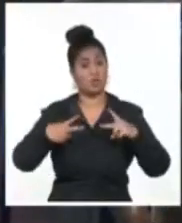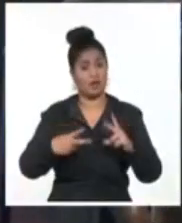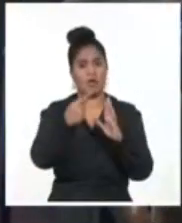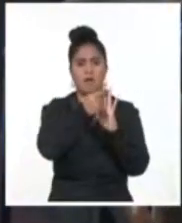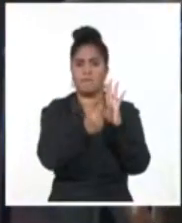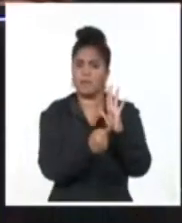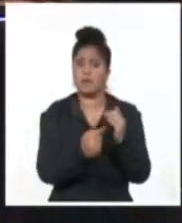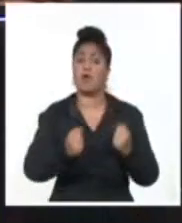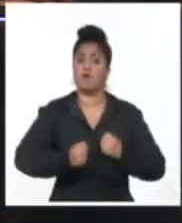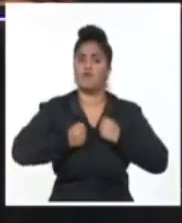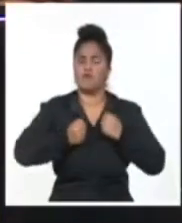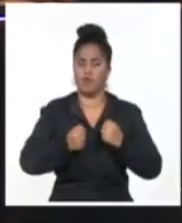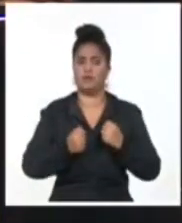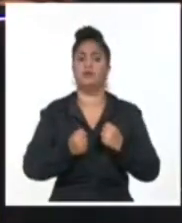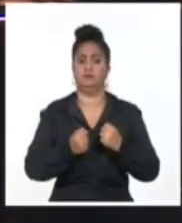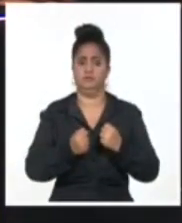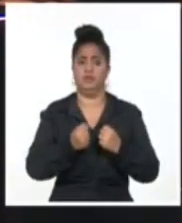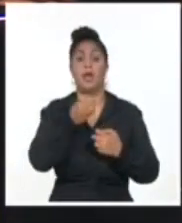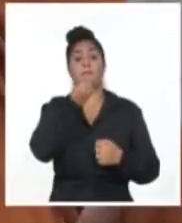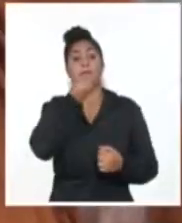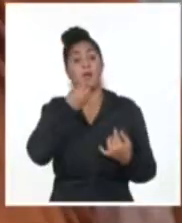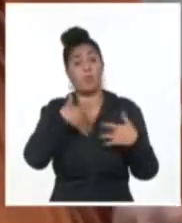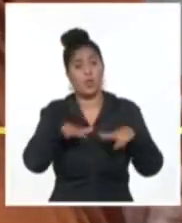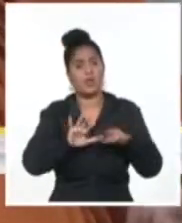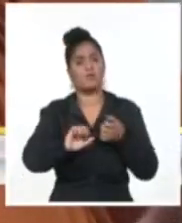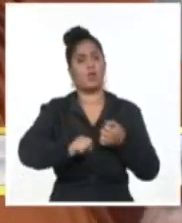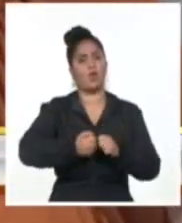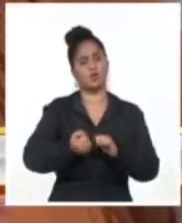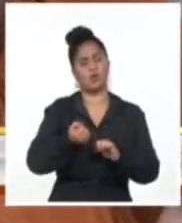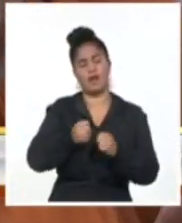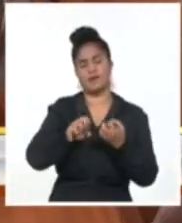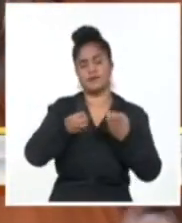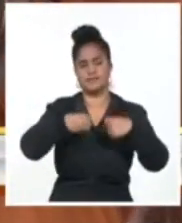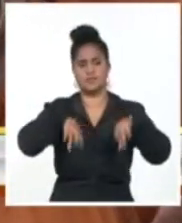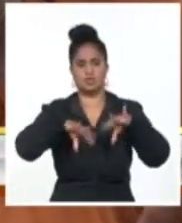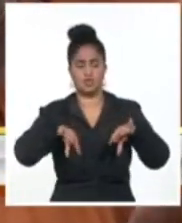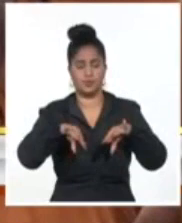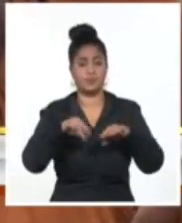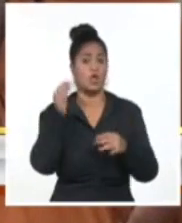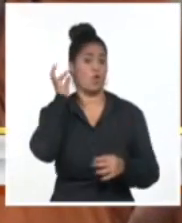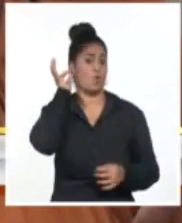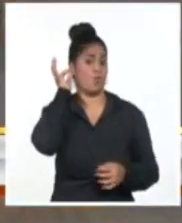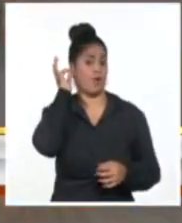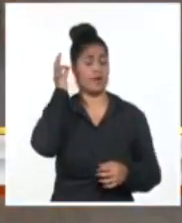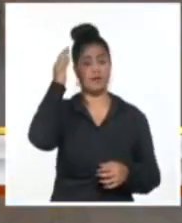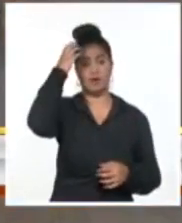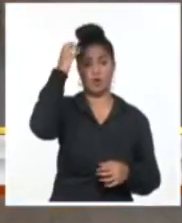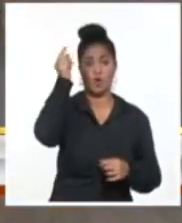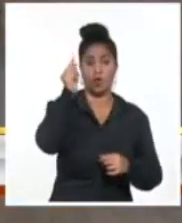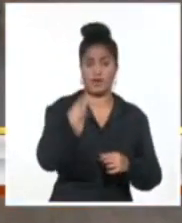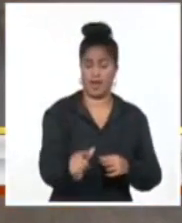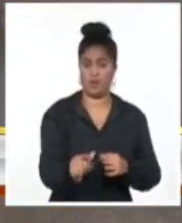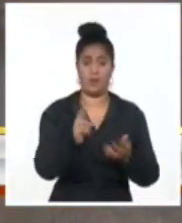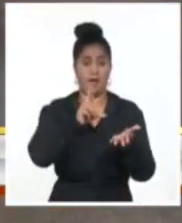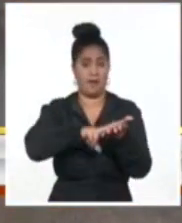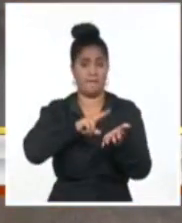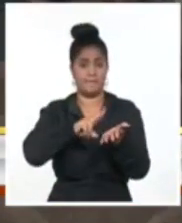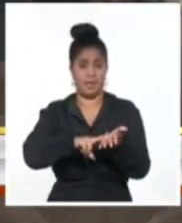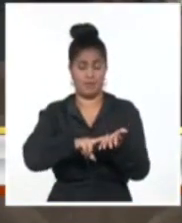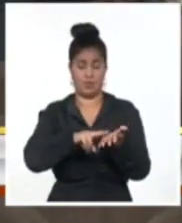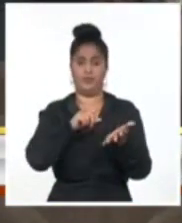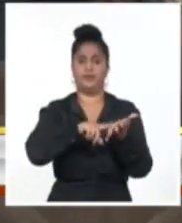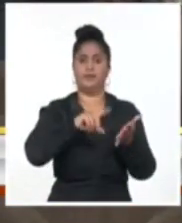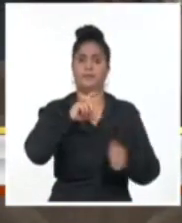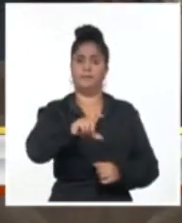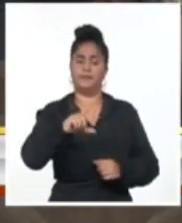La miembro del Comité Central del Partido y Primera Secretaria en Mayaveque, Yanina de la Nueza Clich, convocó a potenciar las medidas sanitarias en